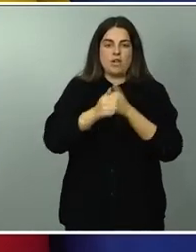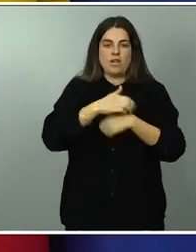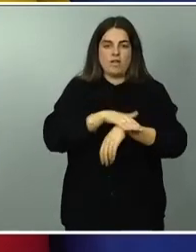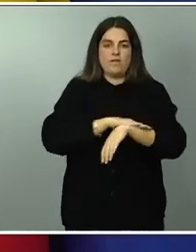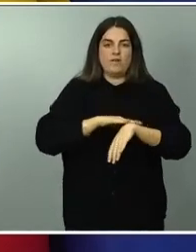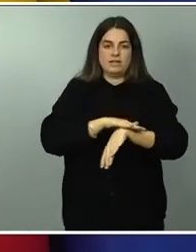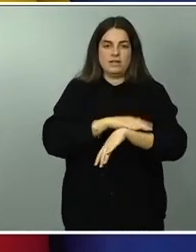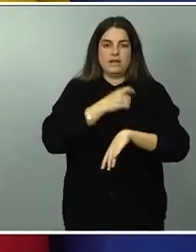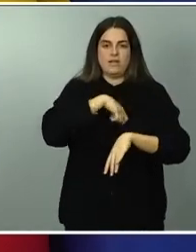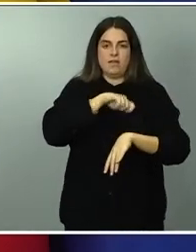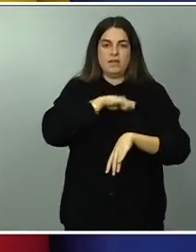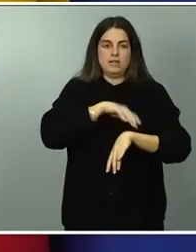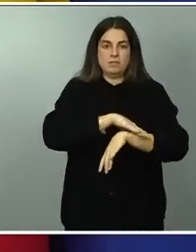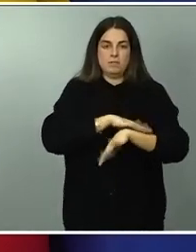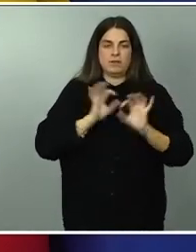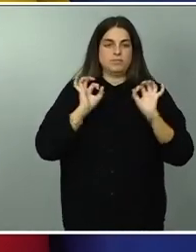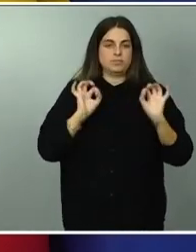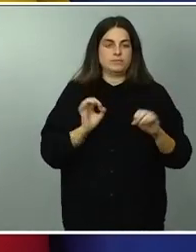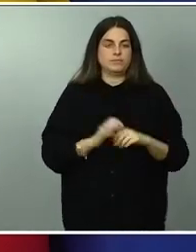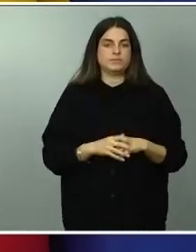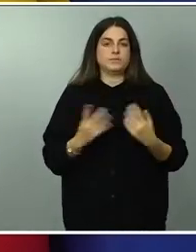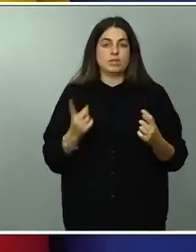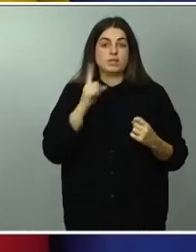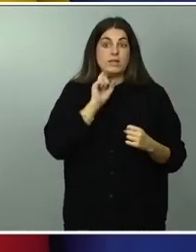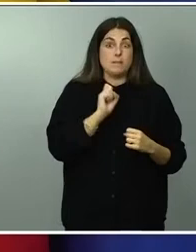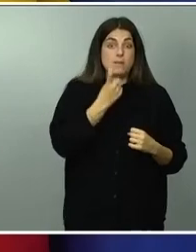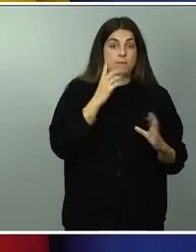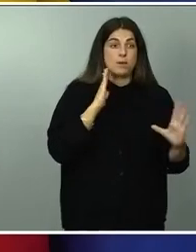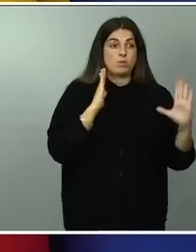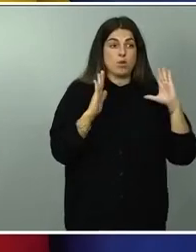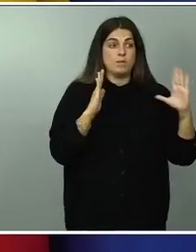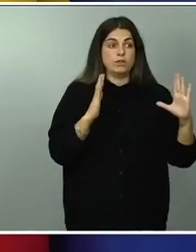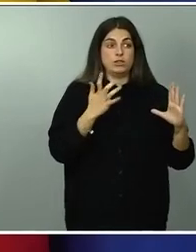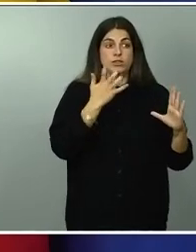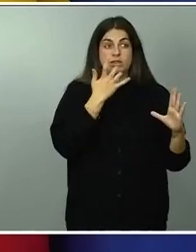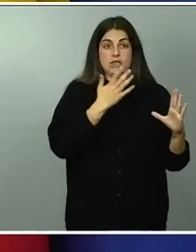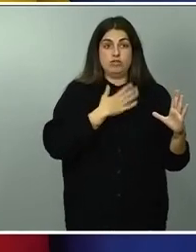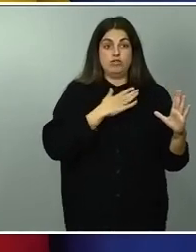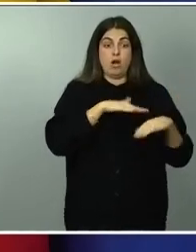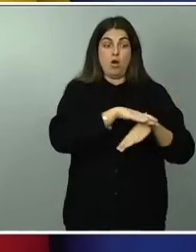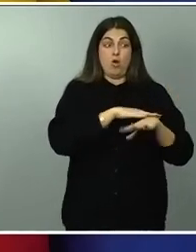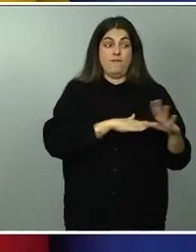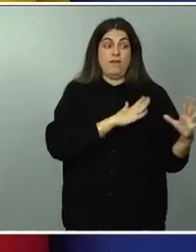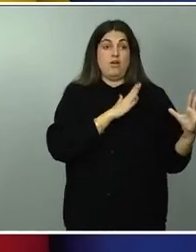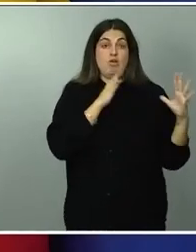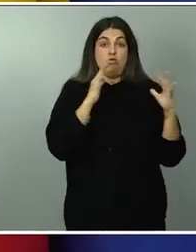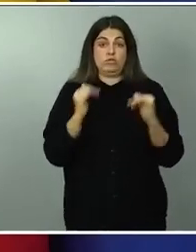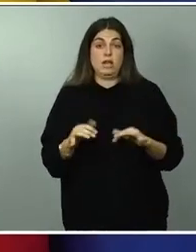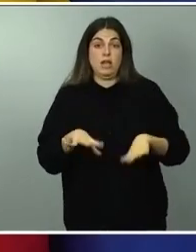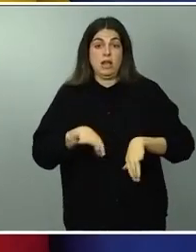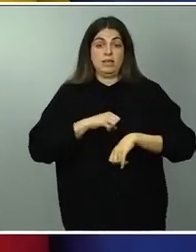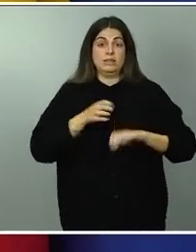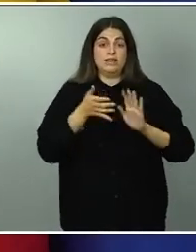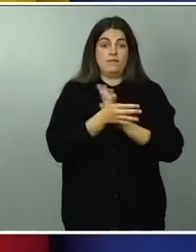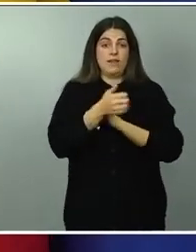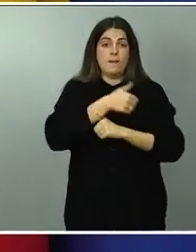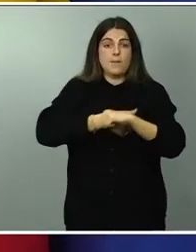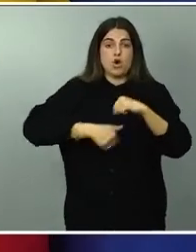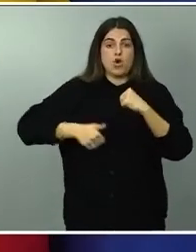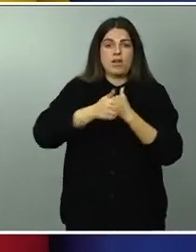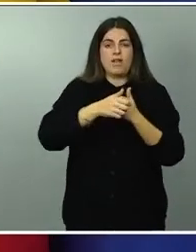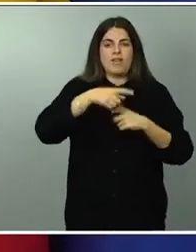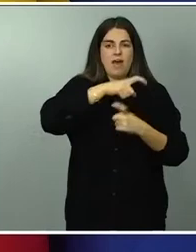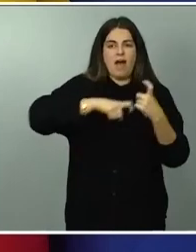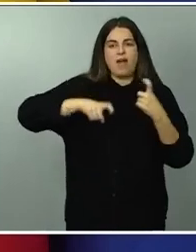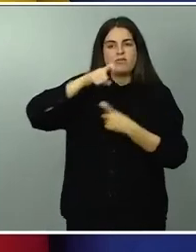España y por eso desde el primer momento cuando llegamos al gobierno ha sido una prioridad año a año mejorar